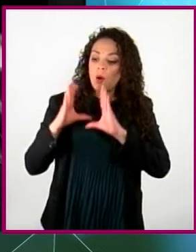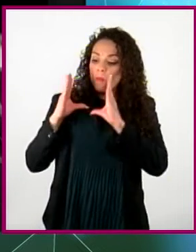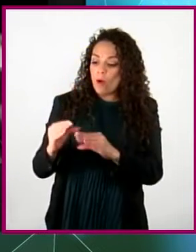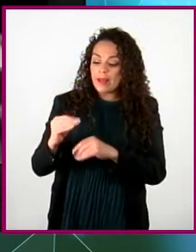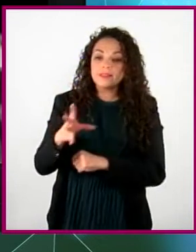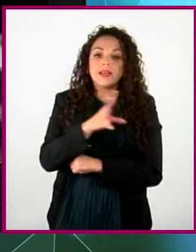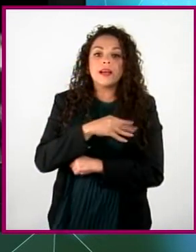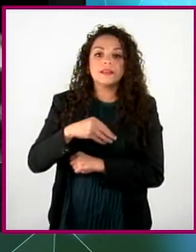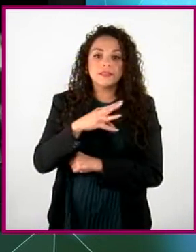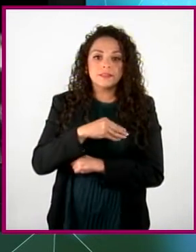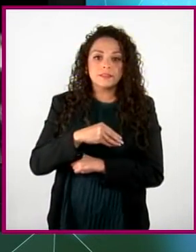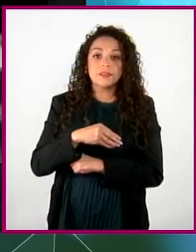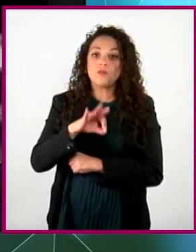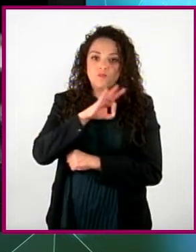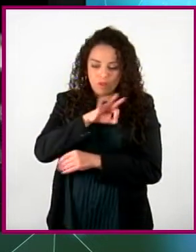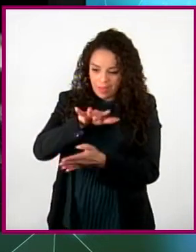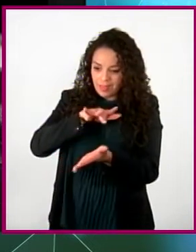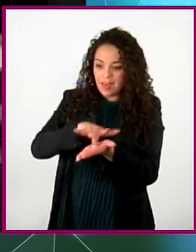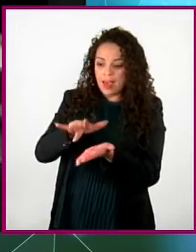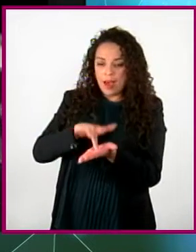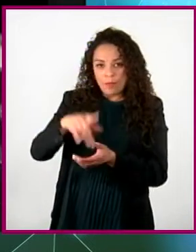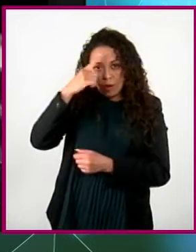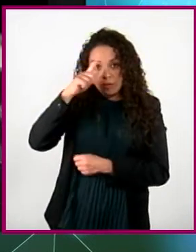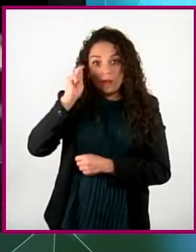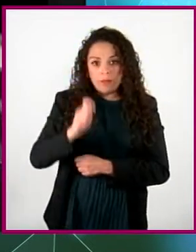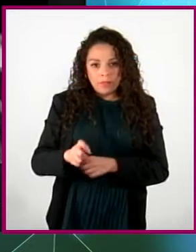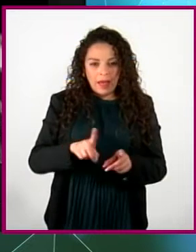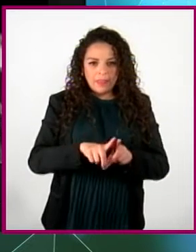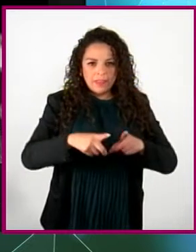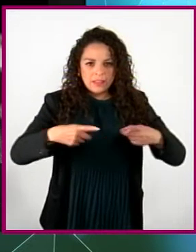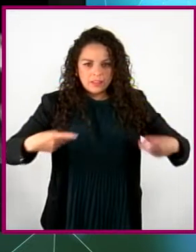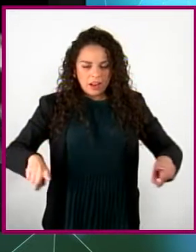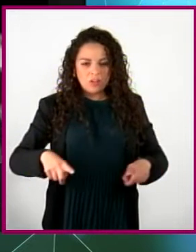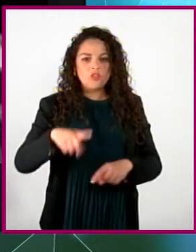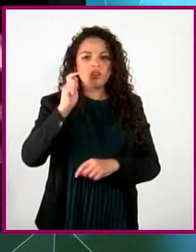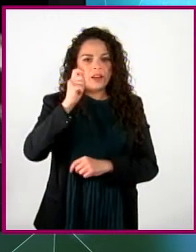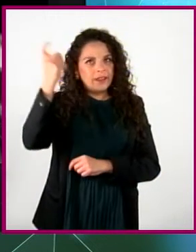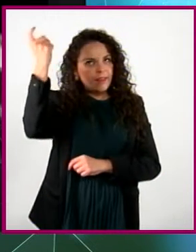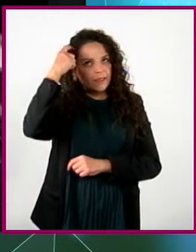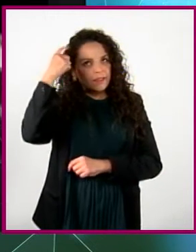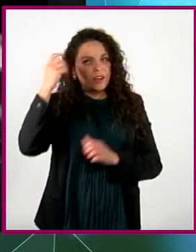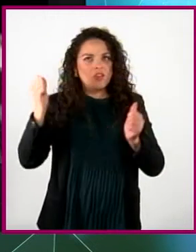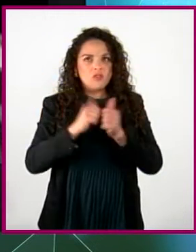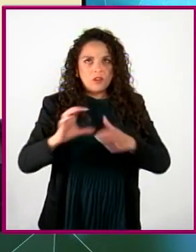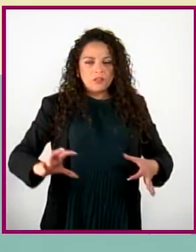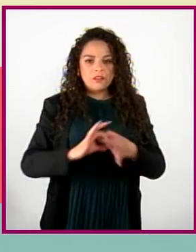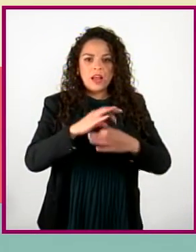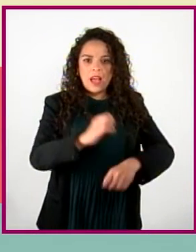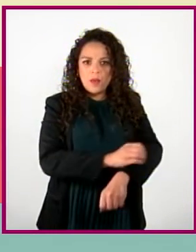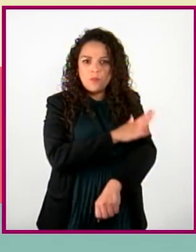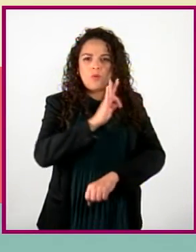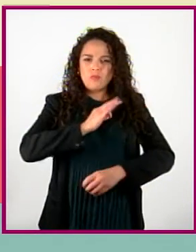para así poder apoyarlos en desarrollar una inteligencia emocional y puedan expresarse libremente.